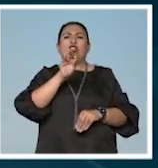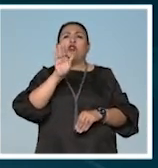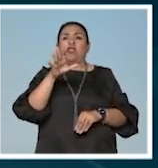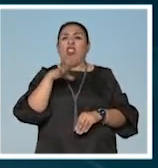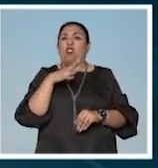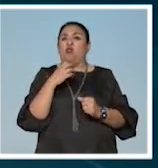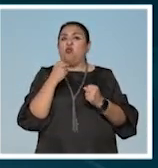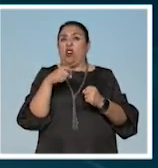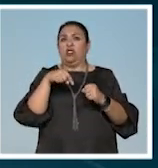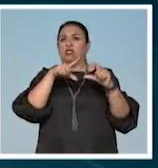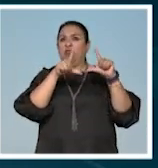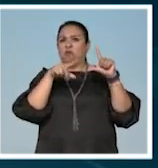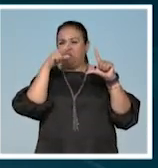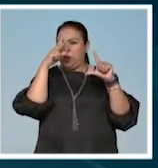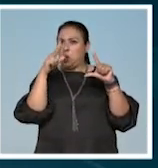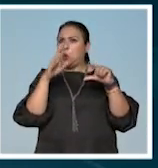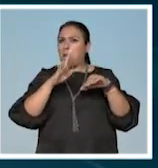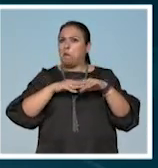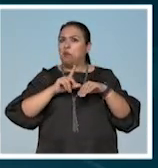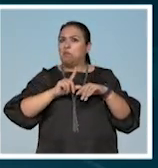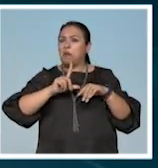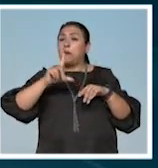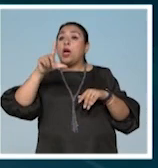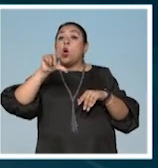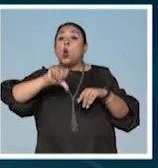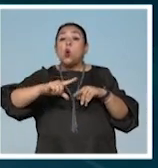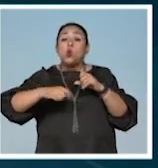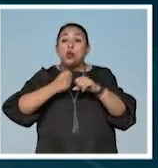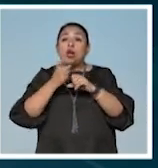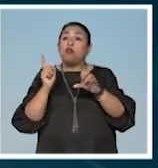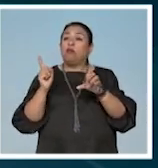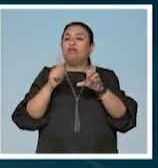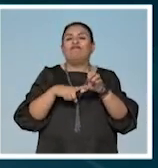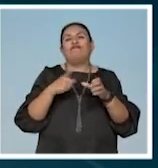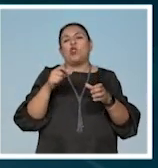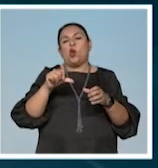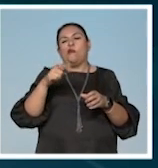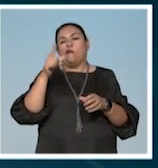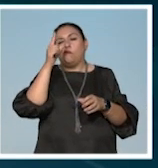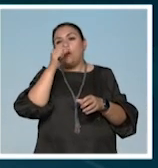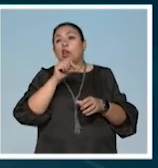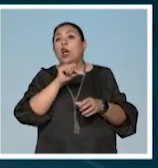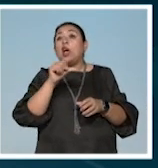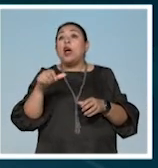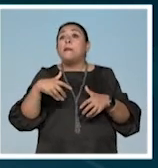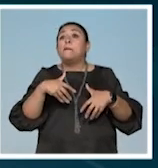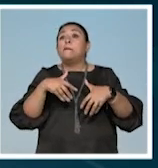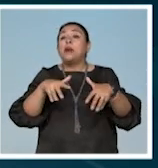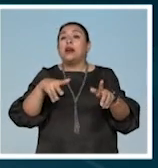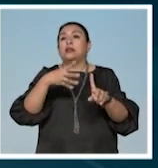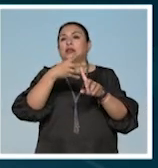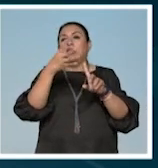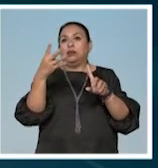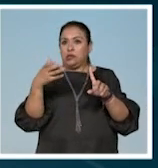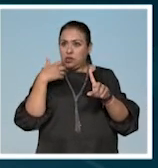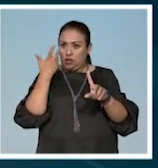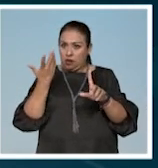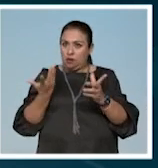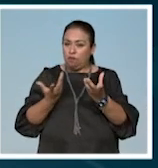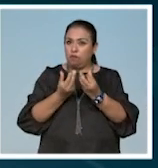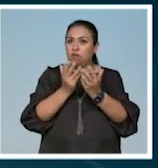cobrado fuerza en nuestro país y anualmente buscan integrarse sin éxito hasta el momento en la marcha del orgullo LGBT,